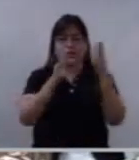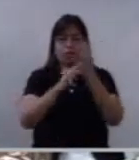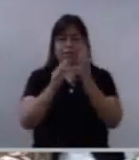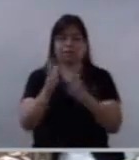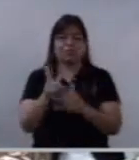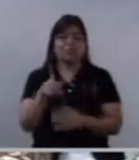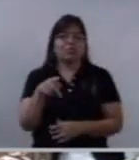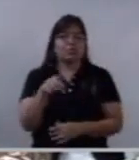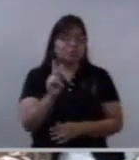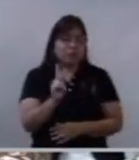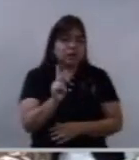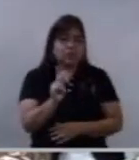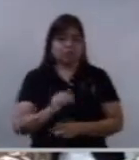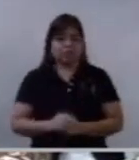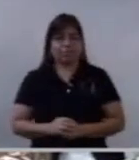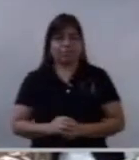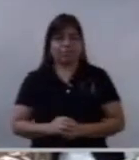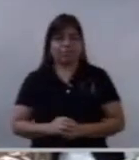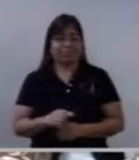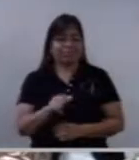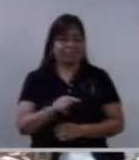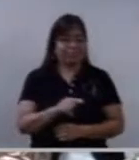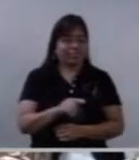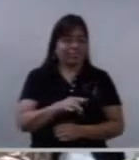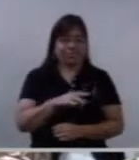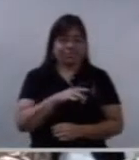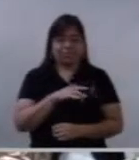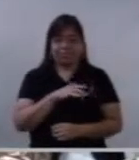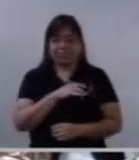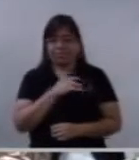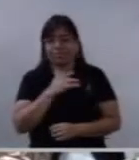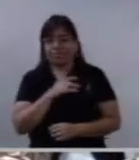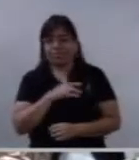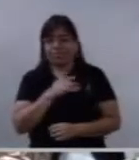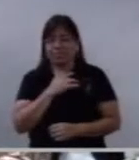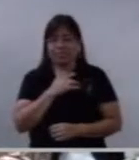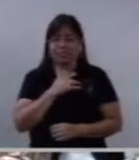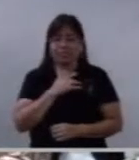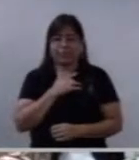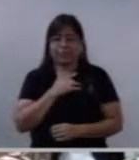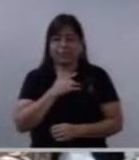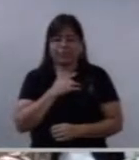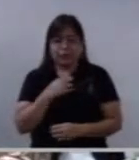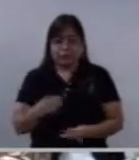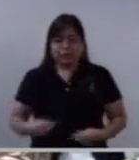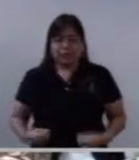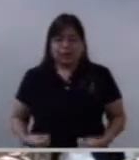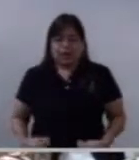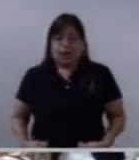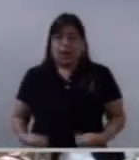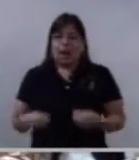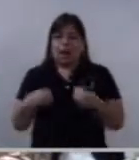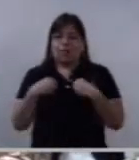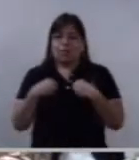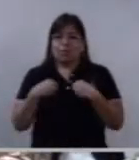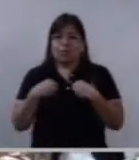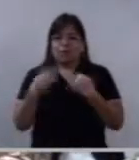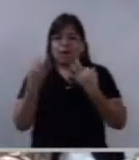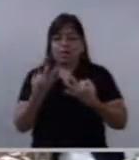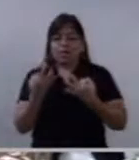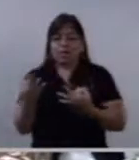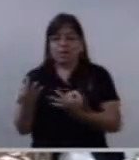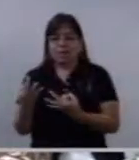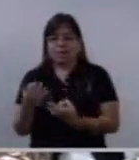pero también siente la carga de su humanidad. Se resiste al sufrimiento.